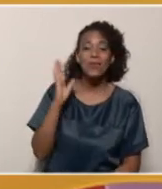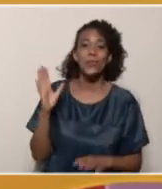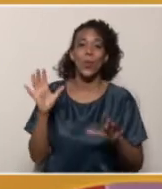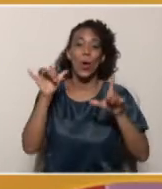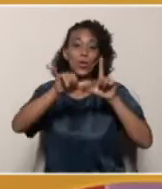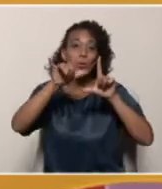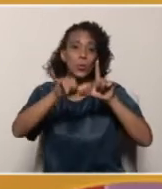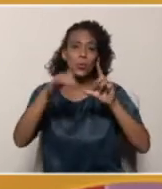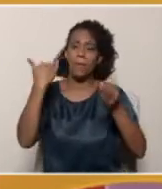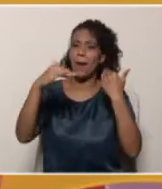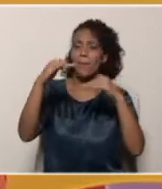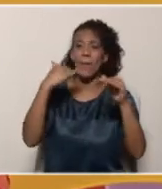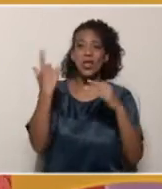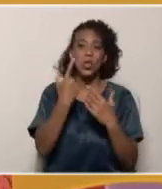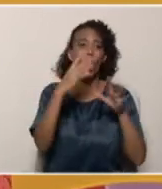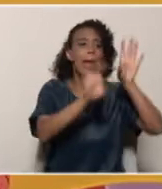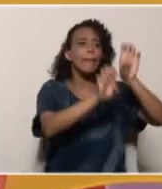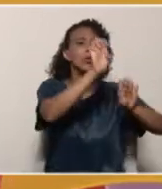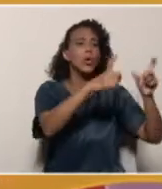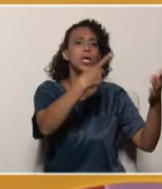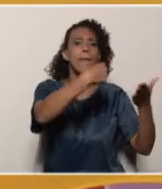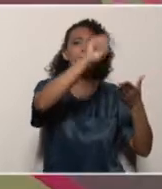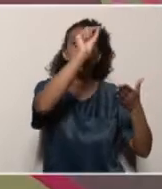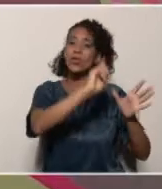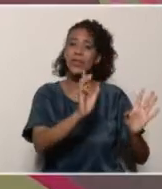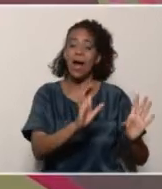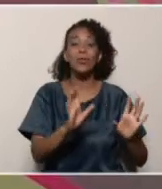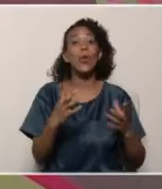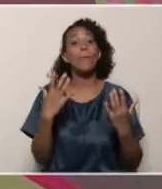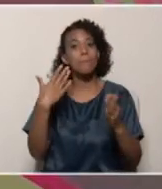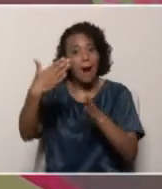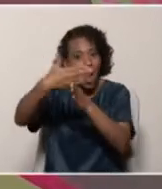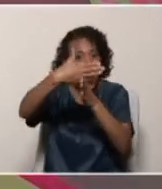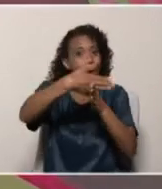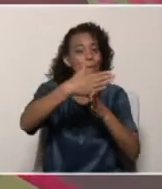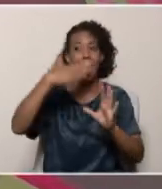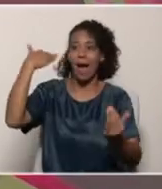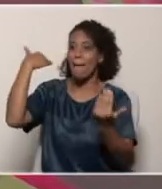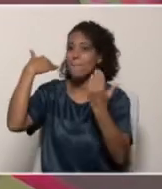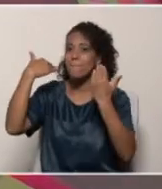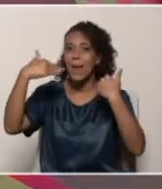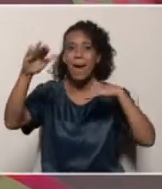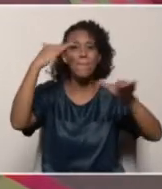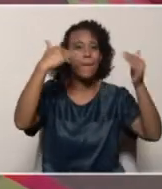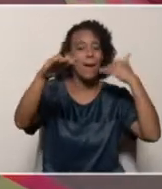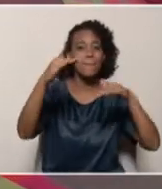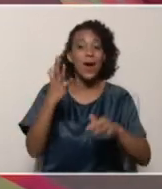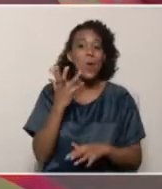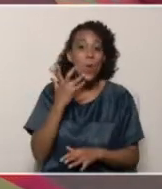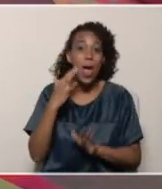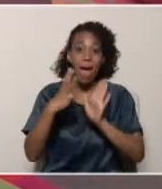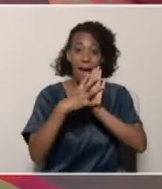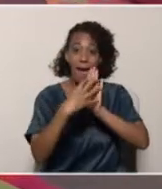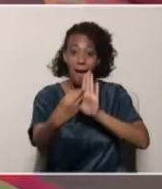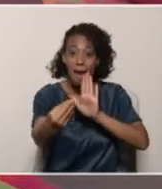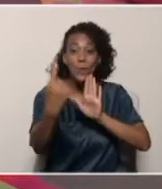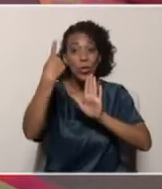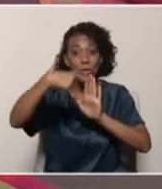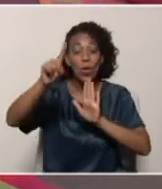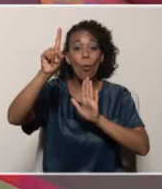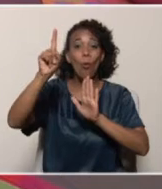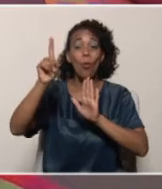actividad evaluativa para el docente o dentro de la institución, sino para que sea una muestra o un ejemplo a tomar